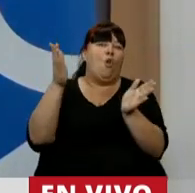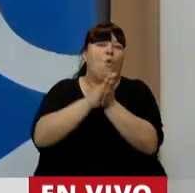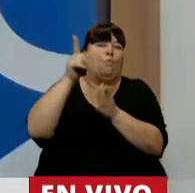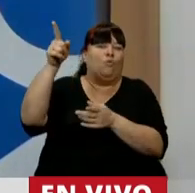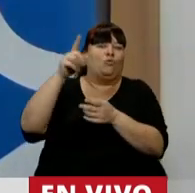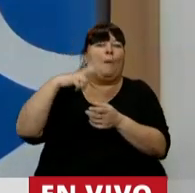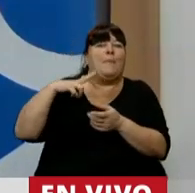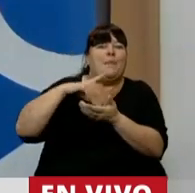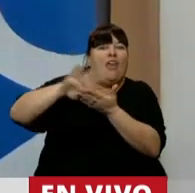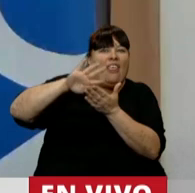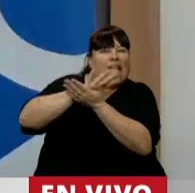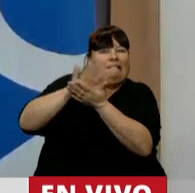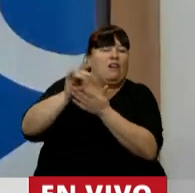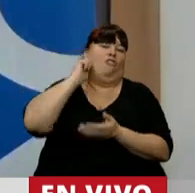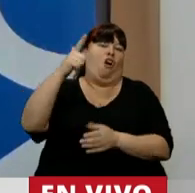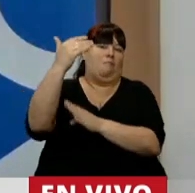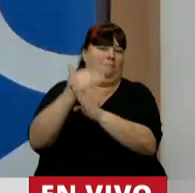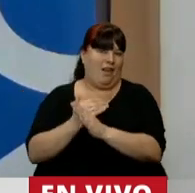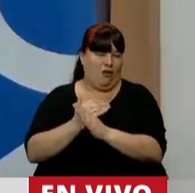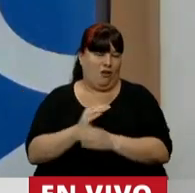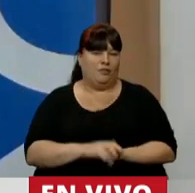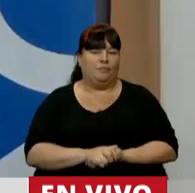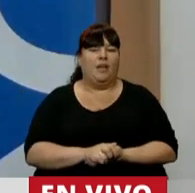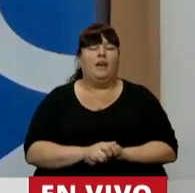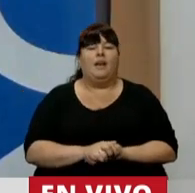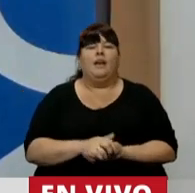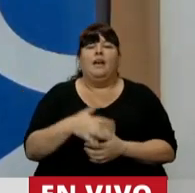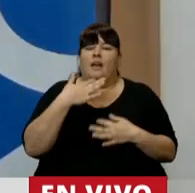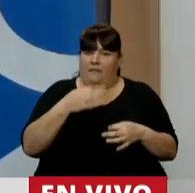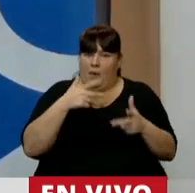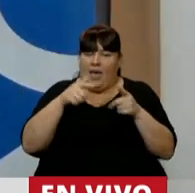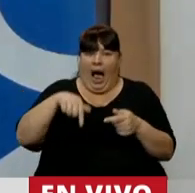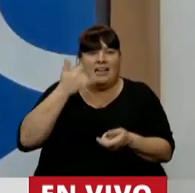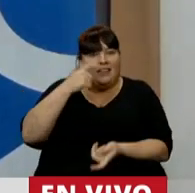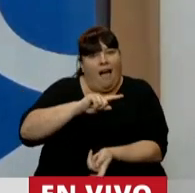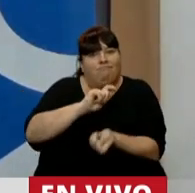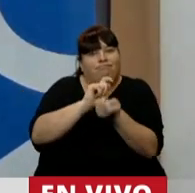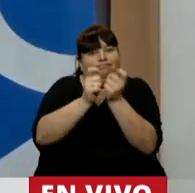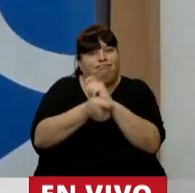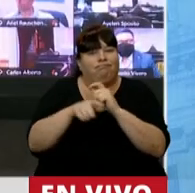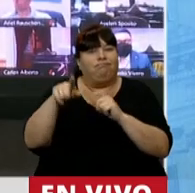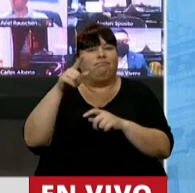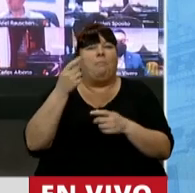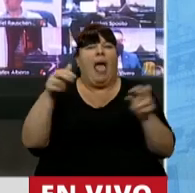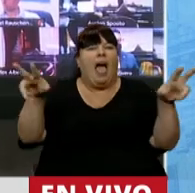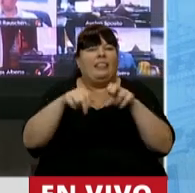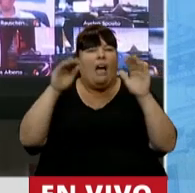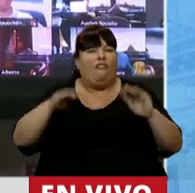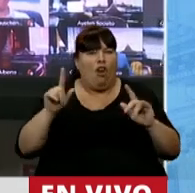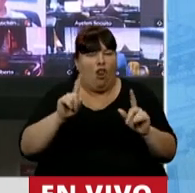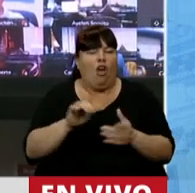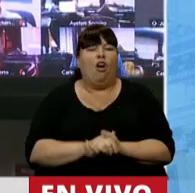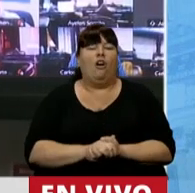acreedores privados. Hay que decir que ya se comenzó a revertir esta situación de debilidad de los ingresos.